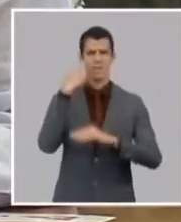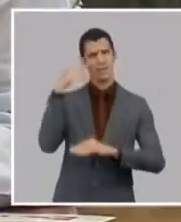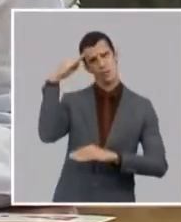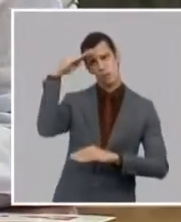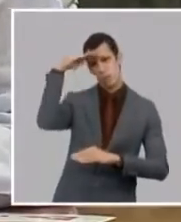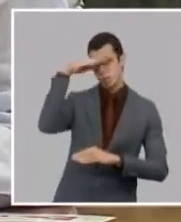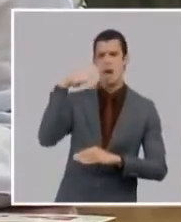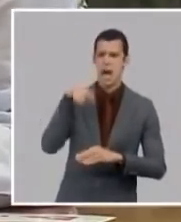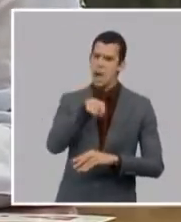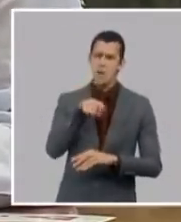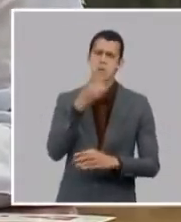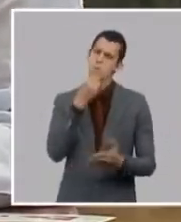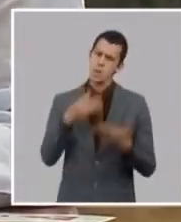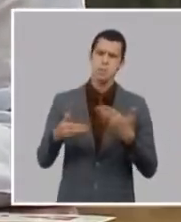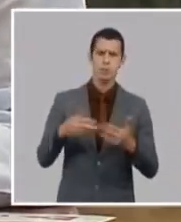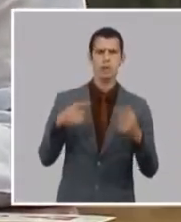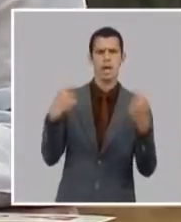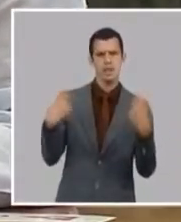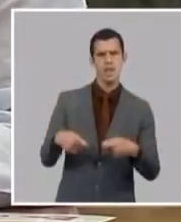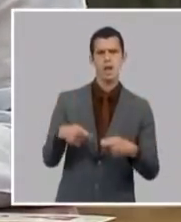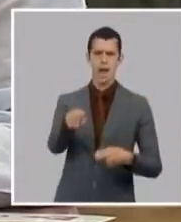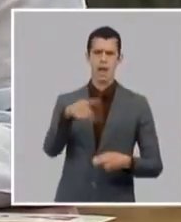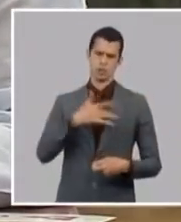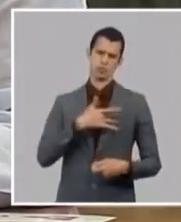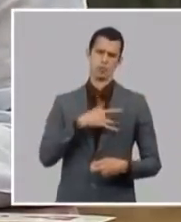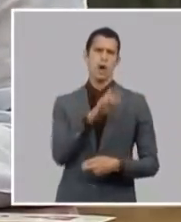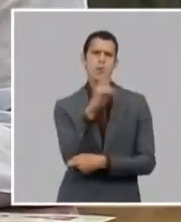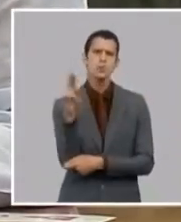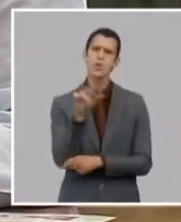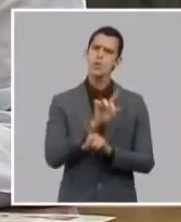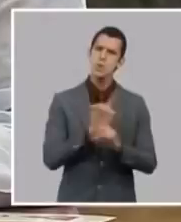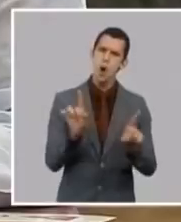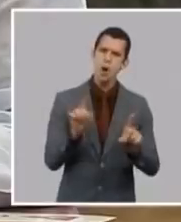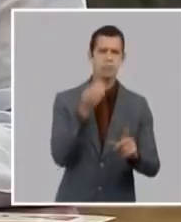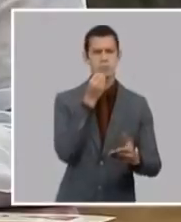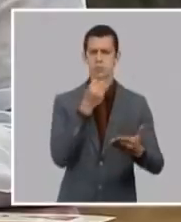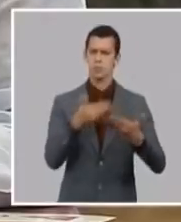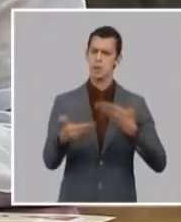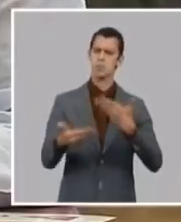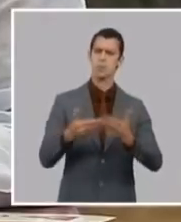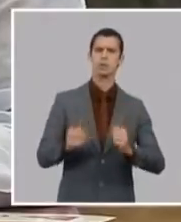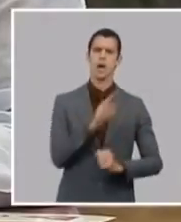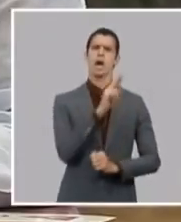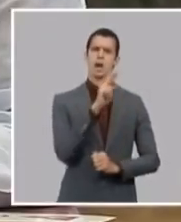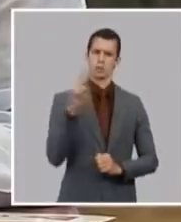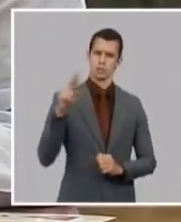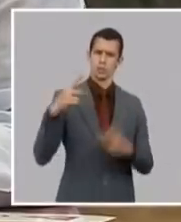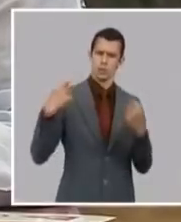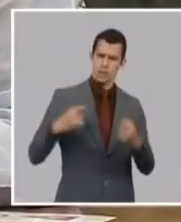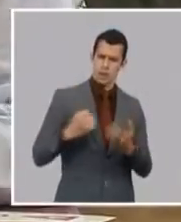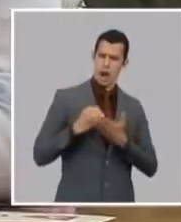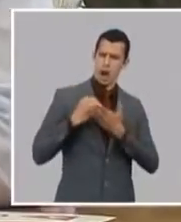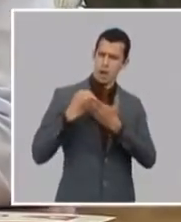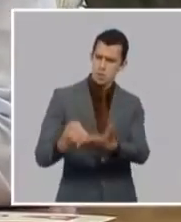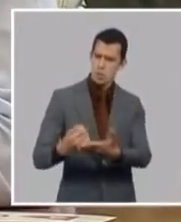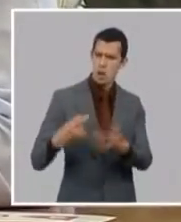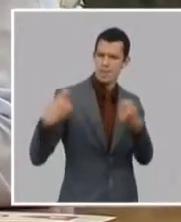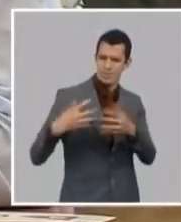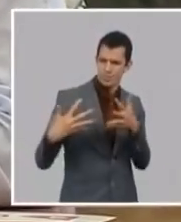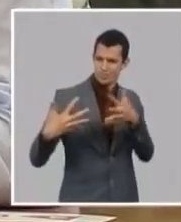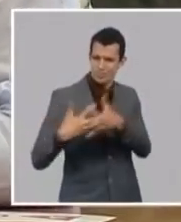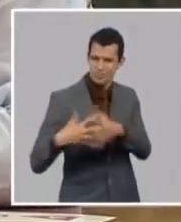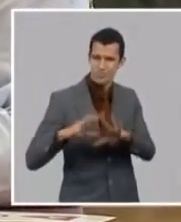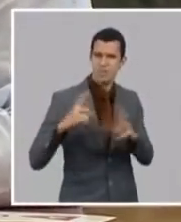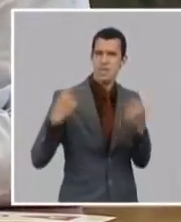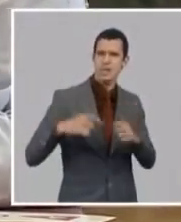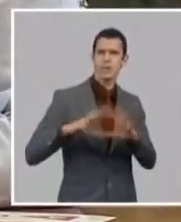revolución no le hemos llegado con la misma dimensión que a otros lugares donde hay familias